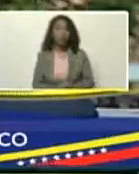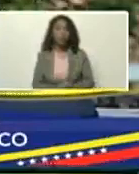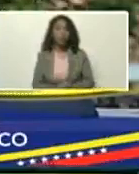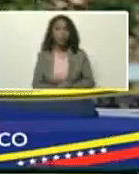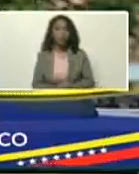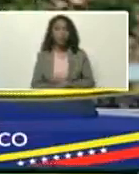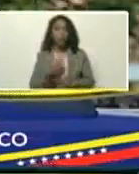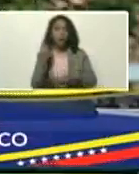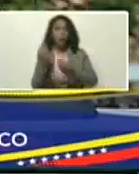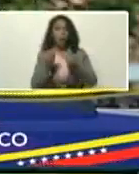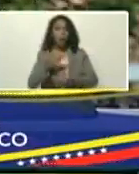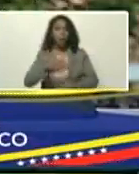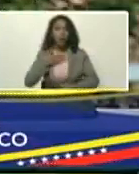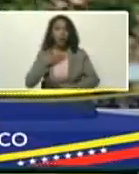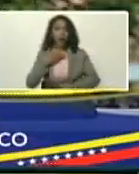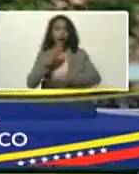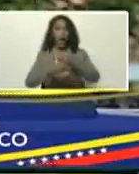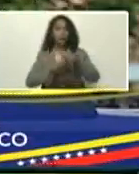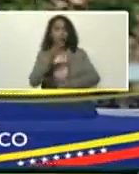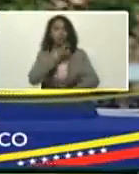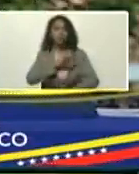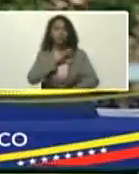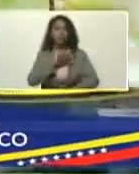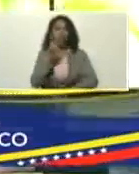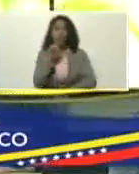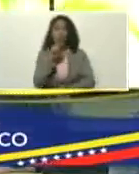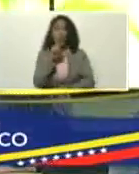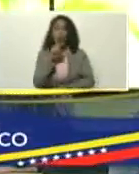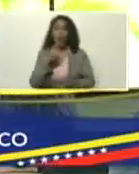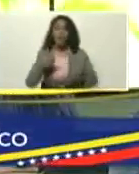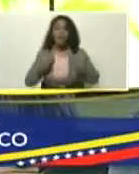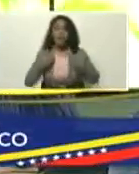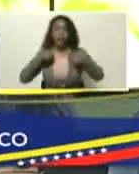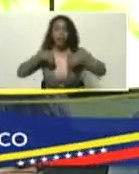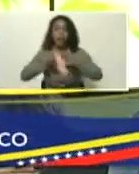como puede existir sociedad, si no existe vida, en el planeta,